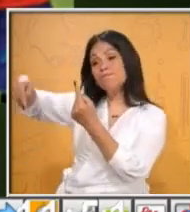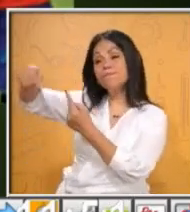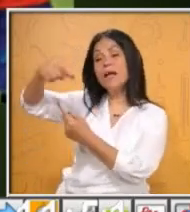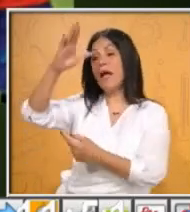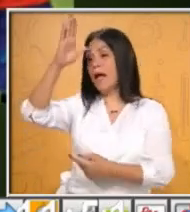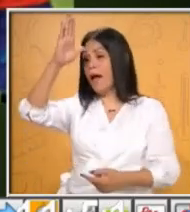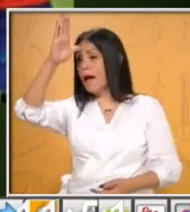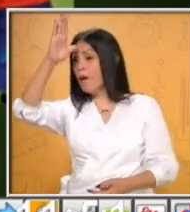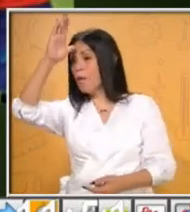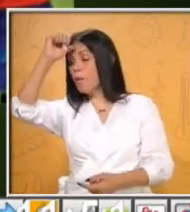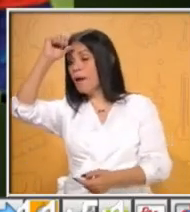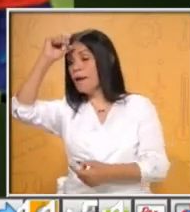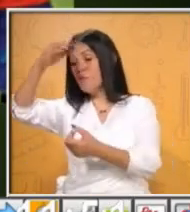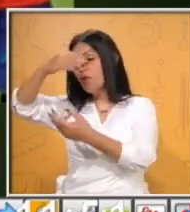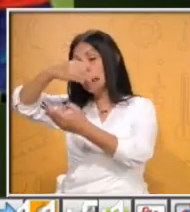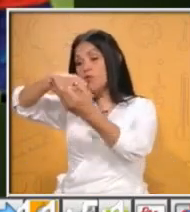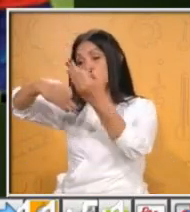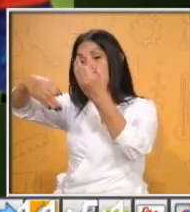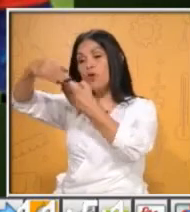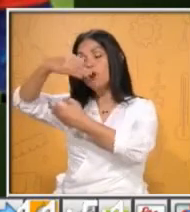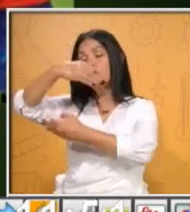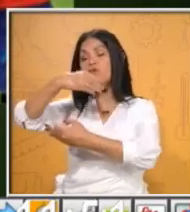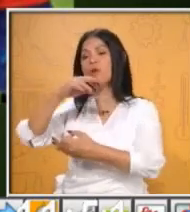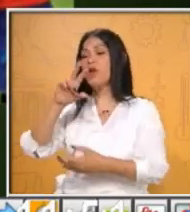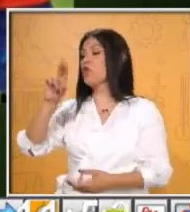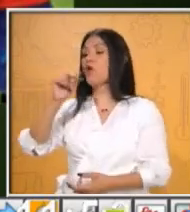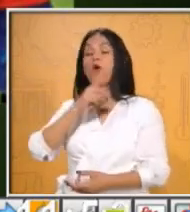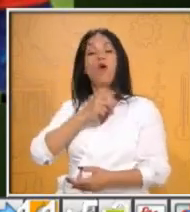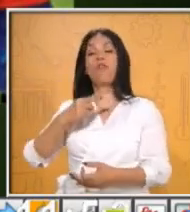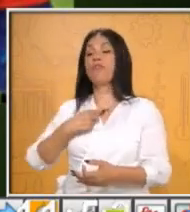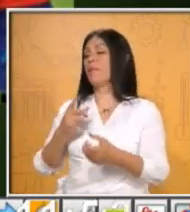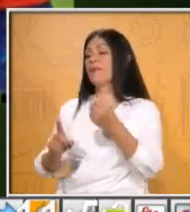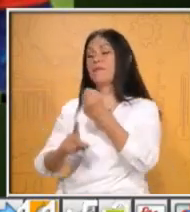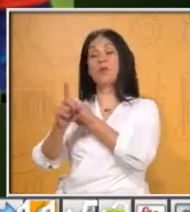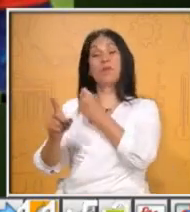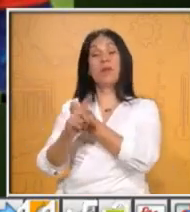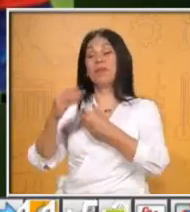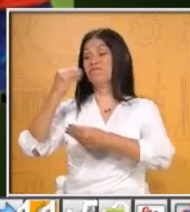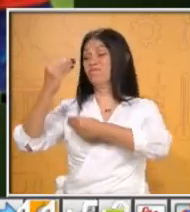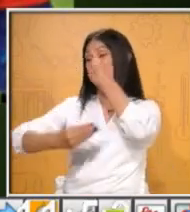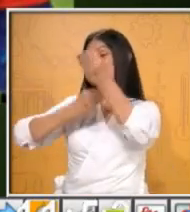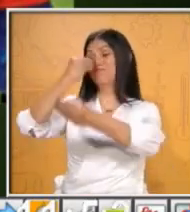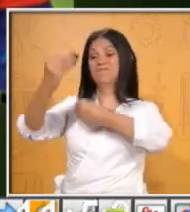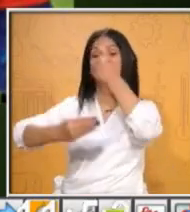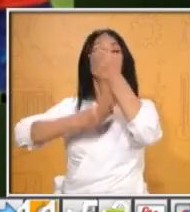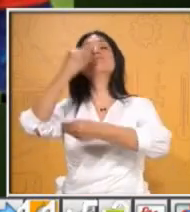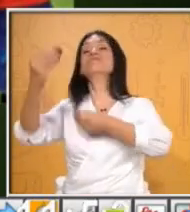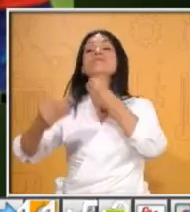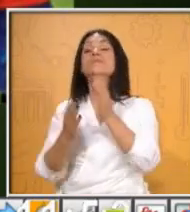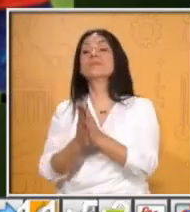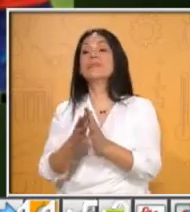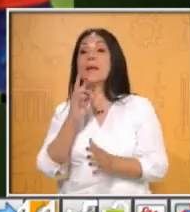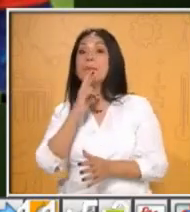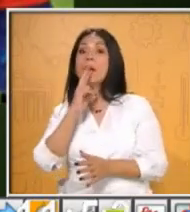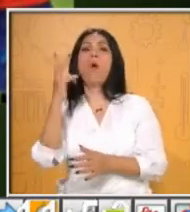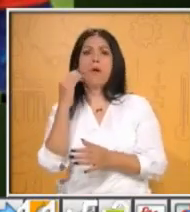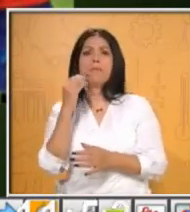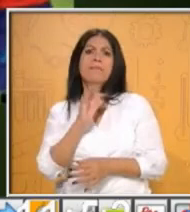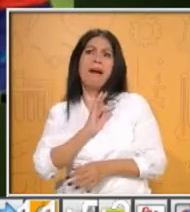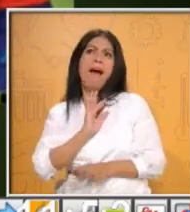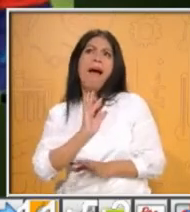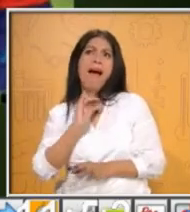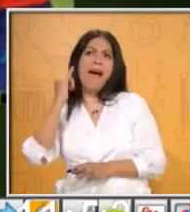Muy bien, aquí tenemos la solución que da una niña. Dice, no discutamos, jugamos, juguemos a las dos cosas.